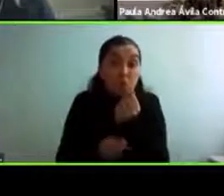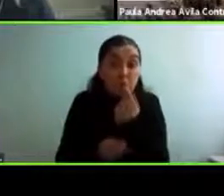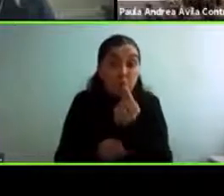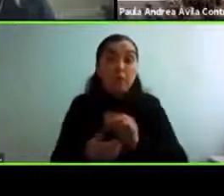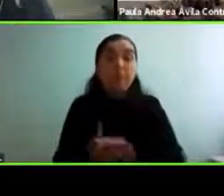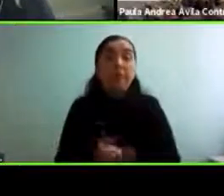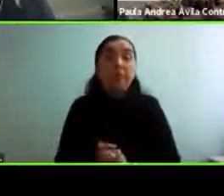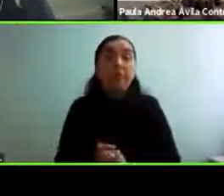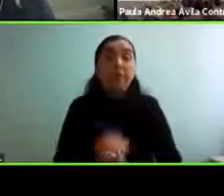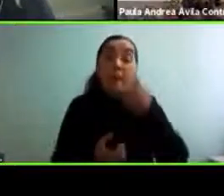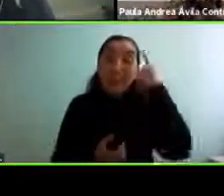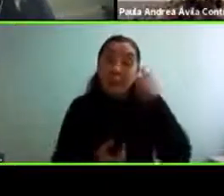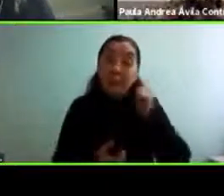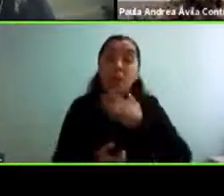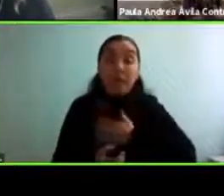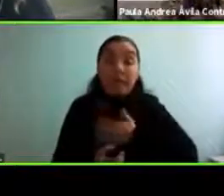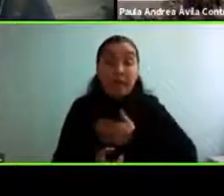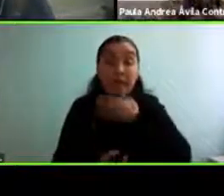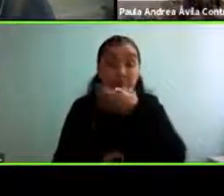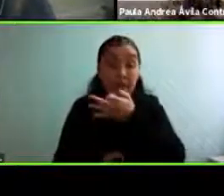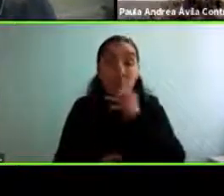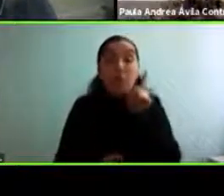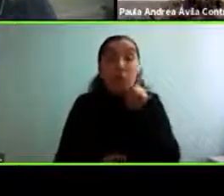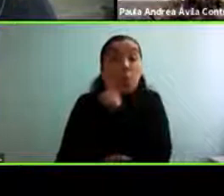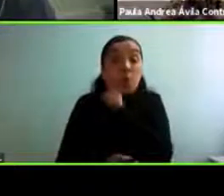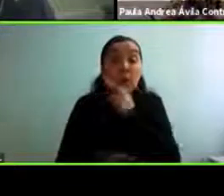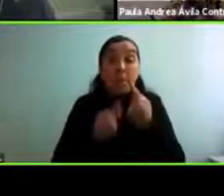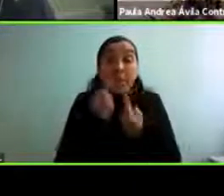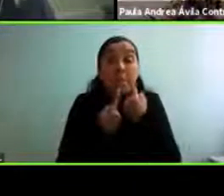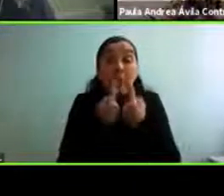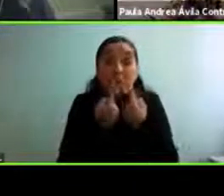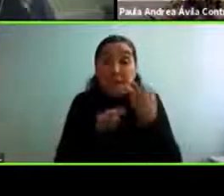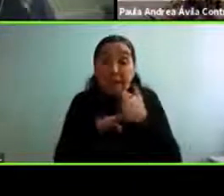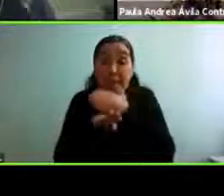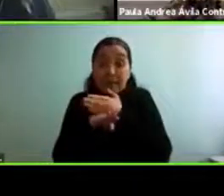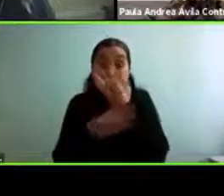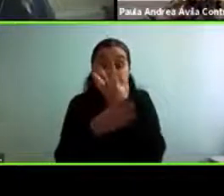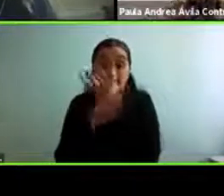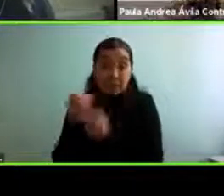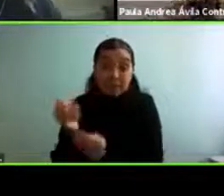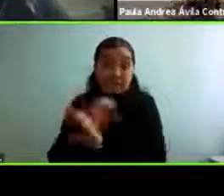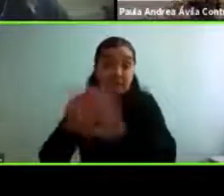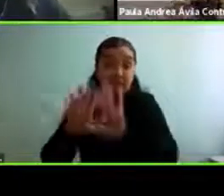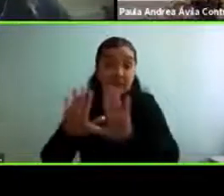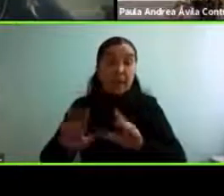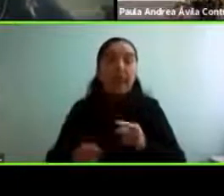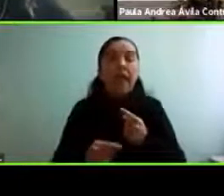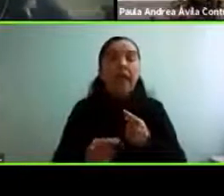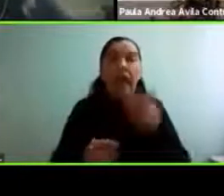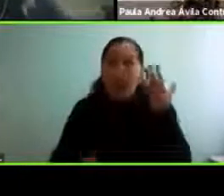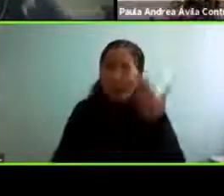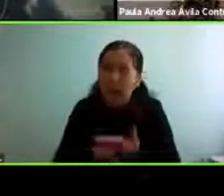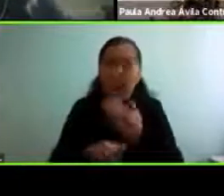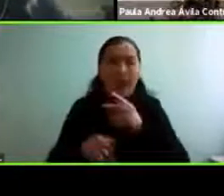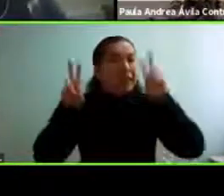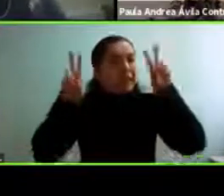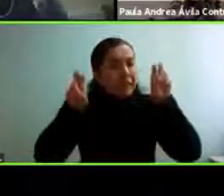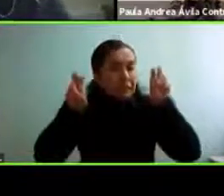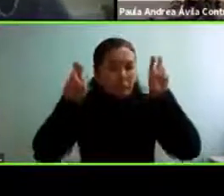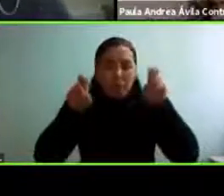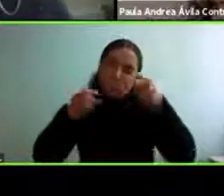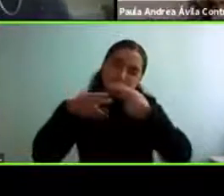pero les quiero dejar solo una última pregunta antes de cerrar hay varios comentarios hay harto tema por abordar